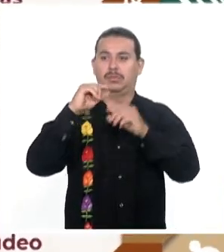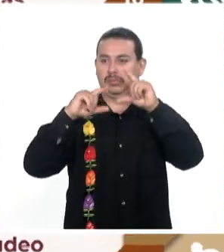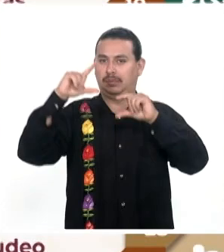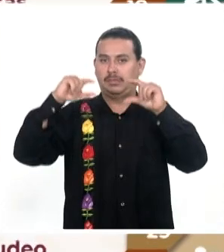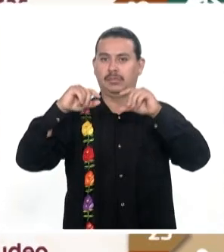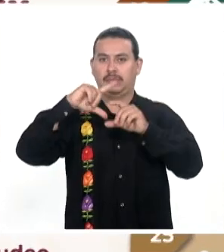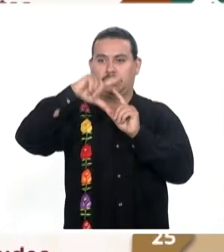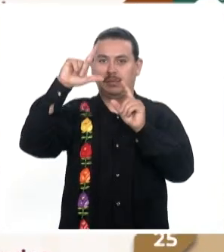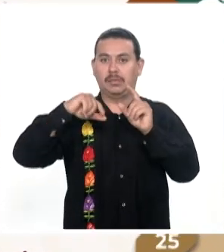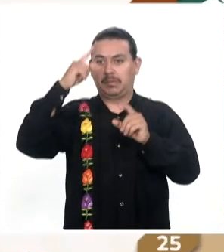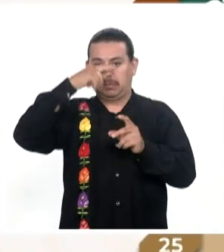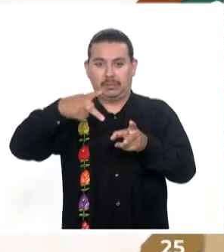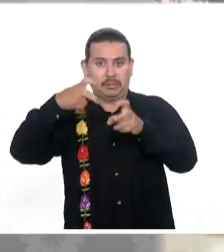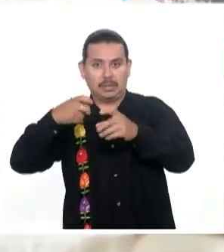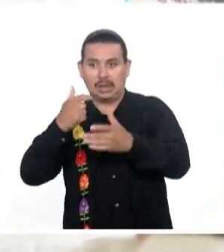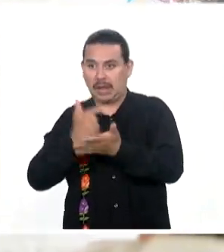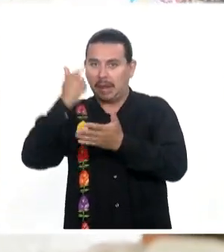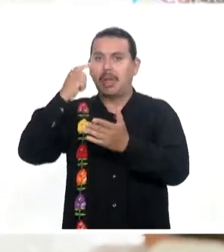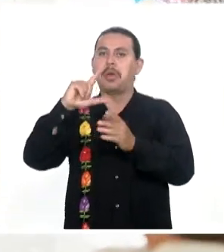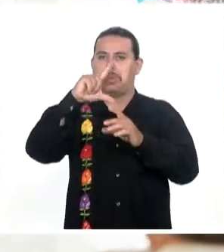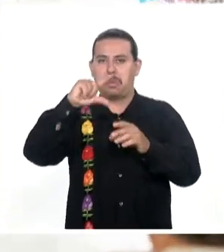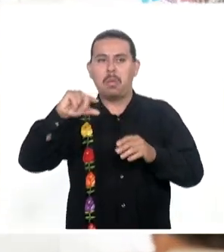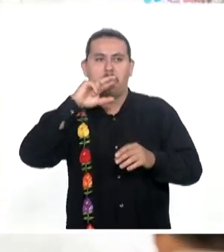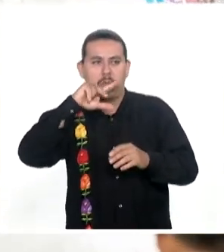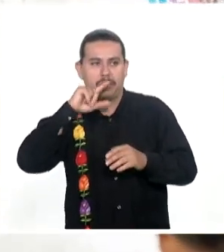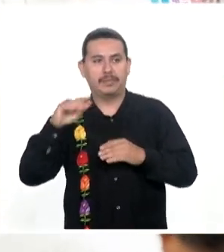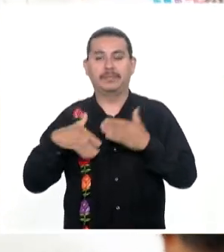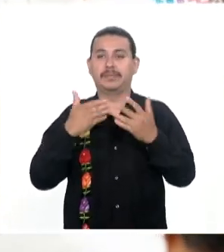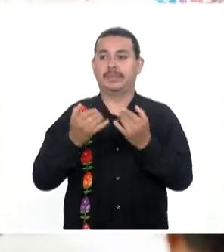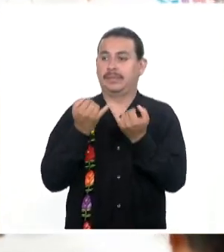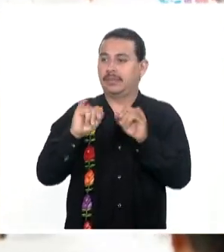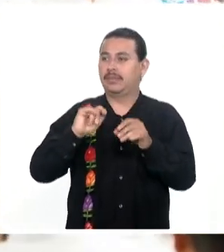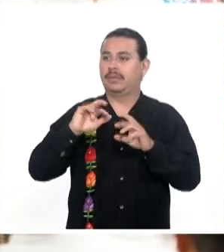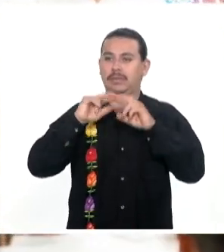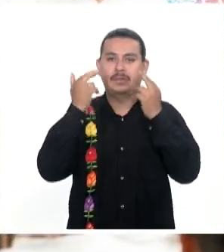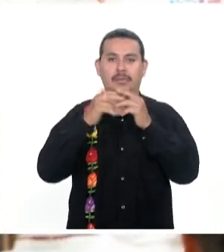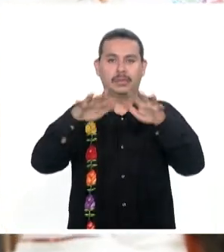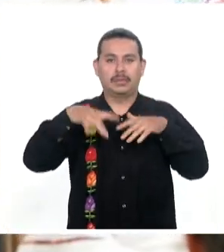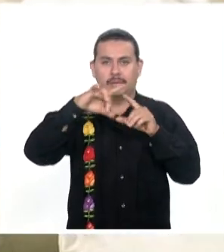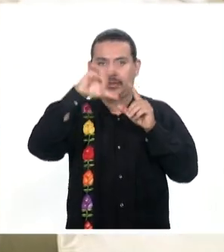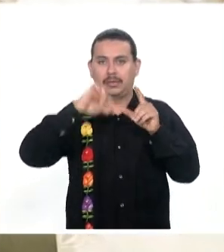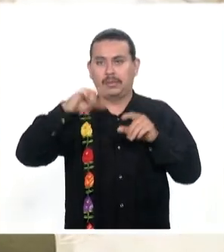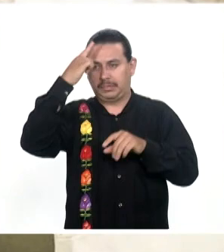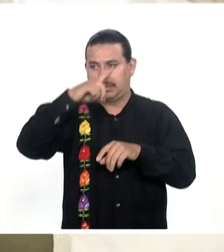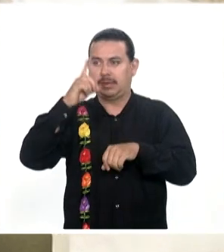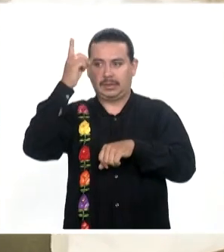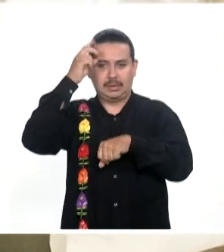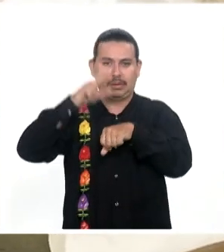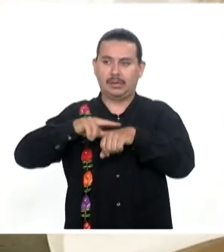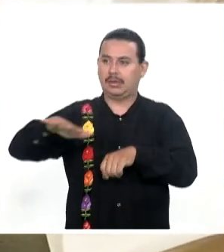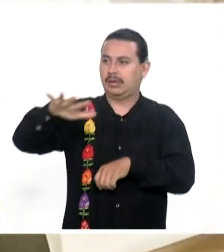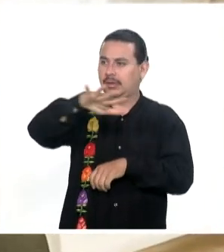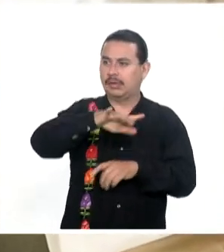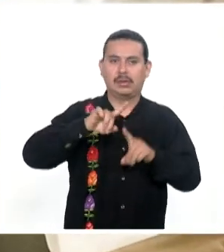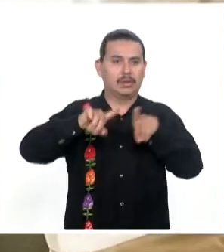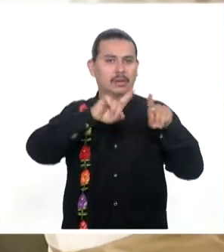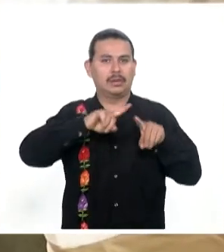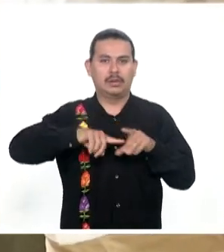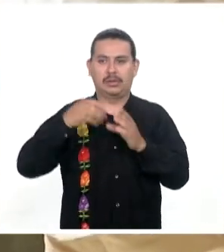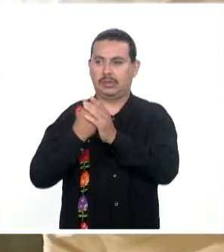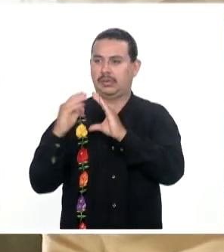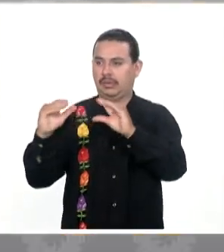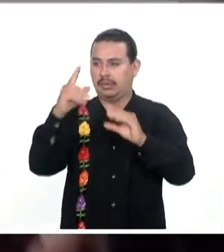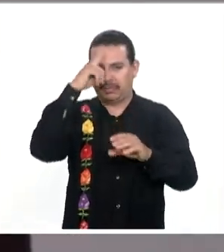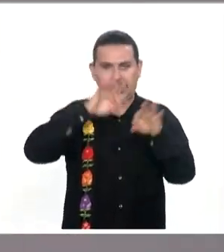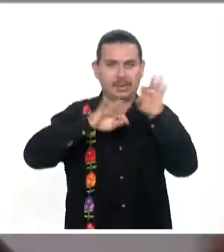Nacional de delitos de impacto Inauguran la primera Reunión nacional de directores generales De institutos de capacitación